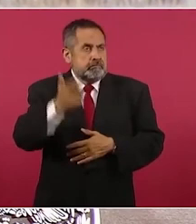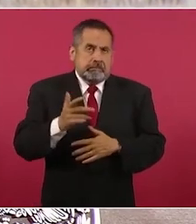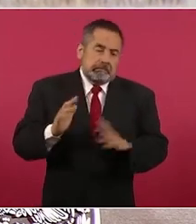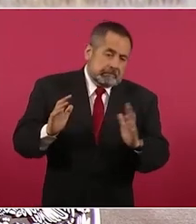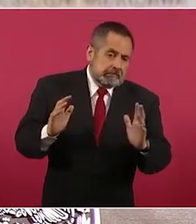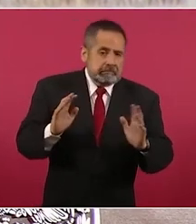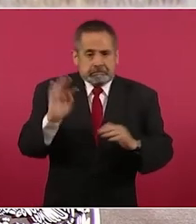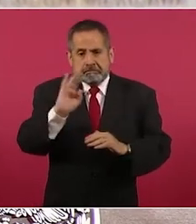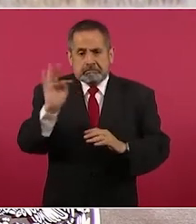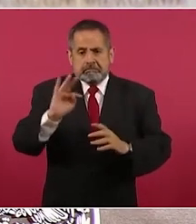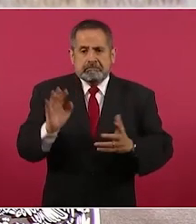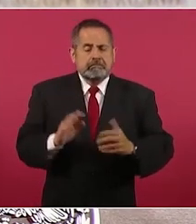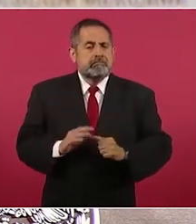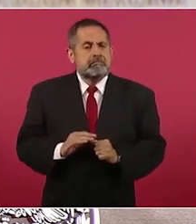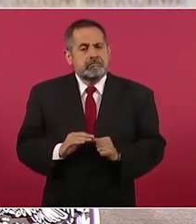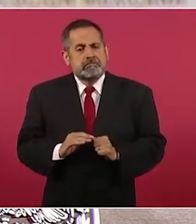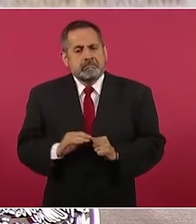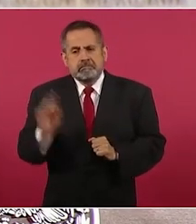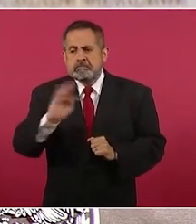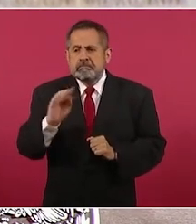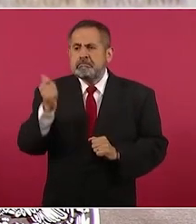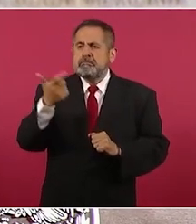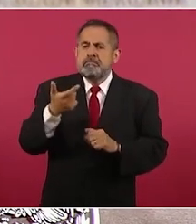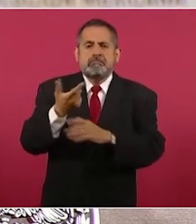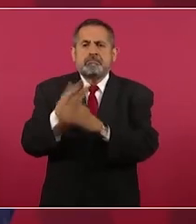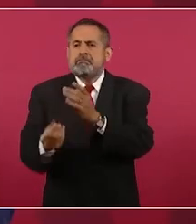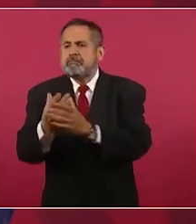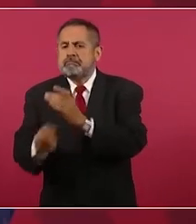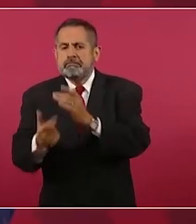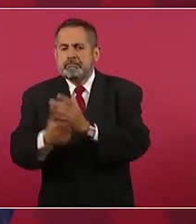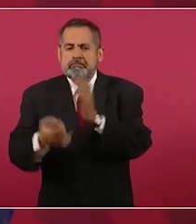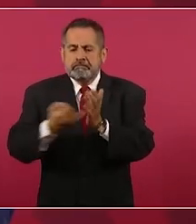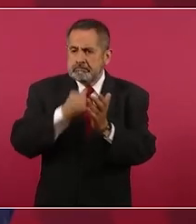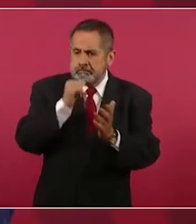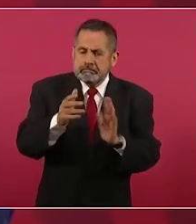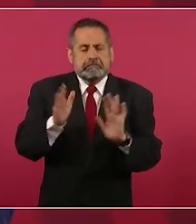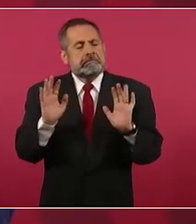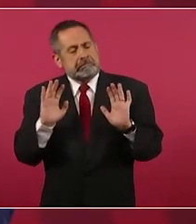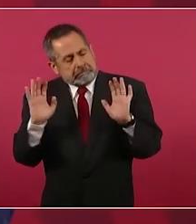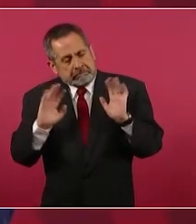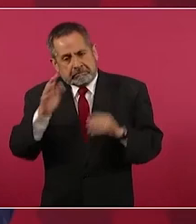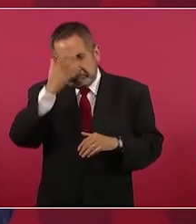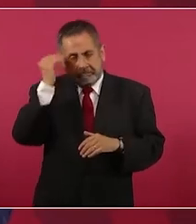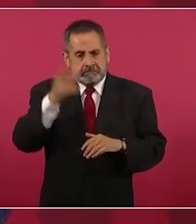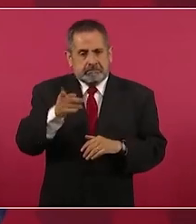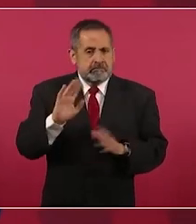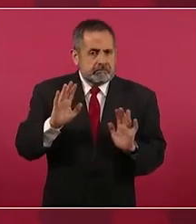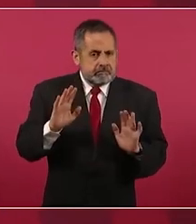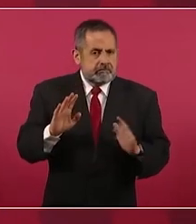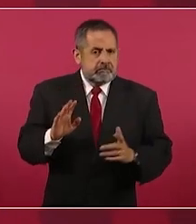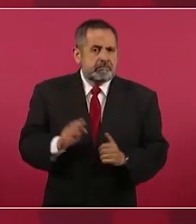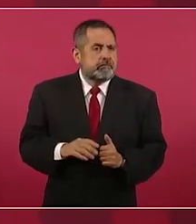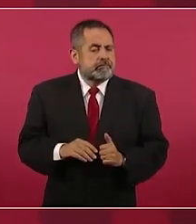fugas y no se está